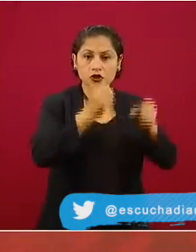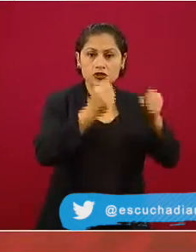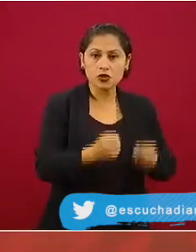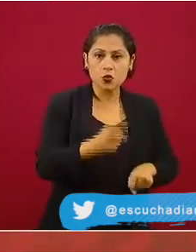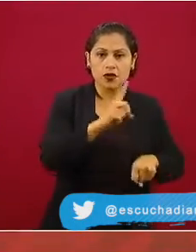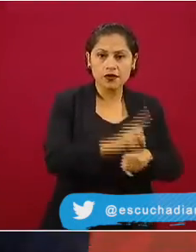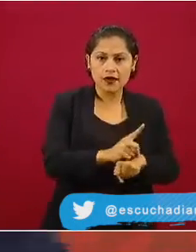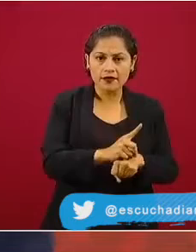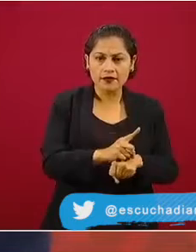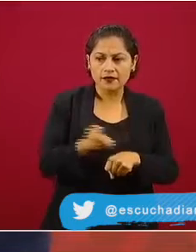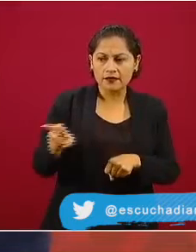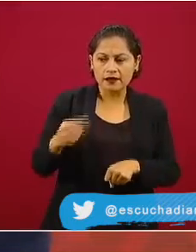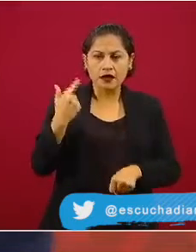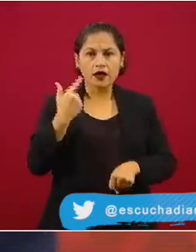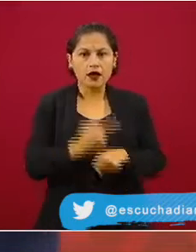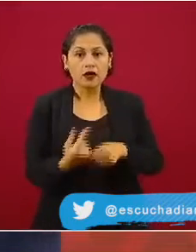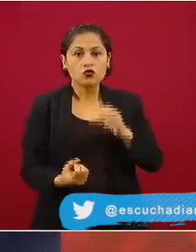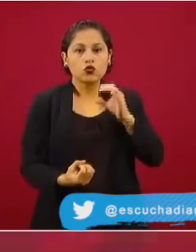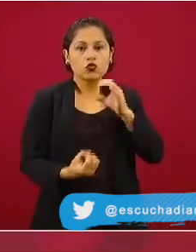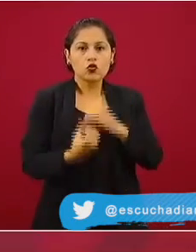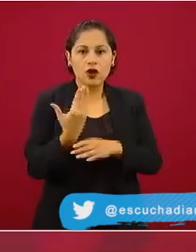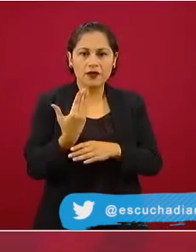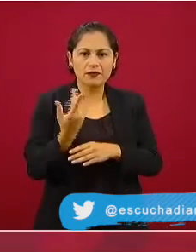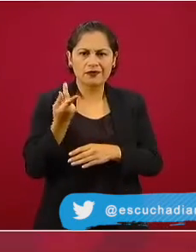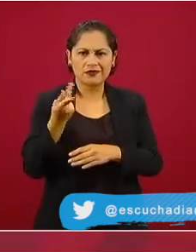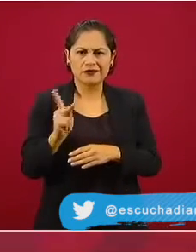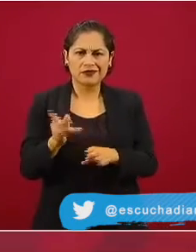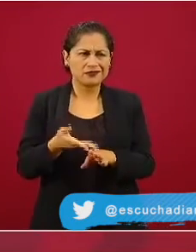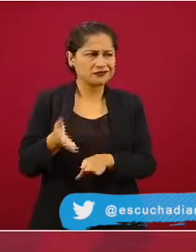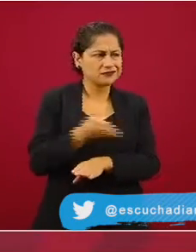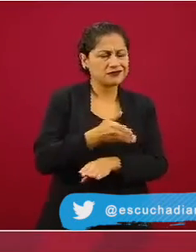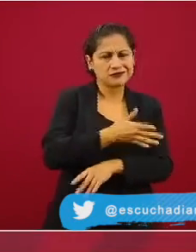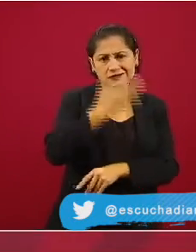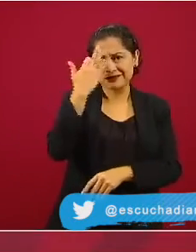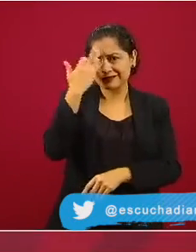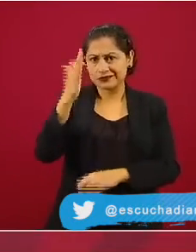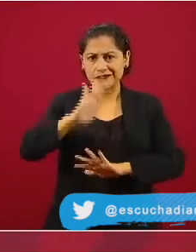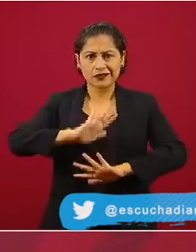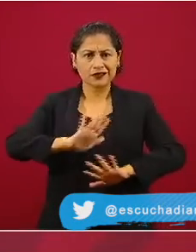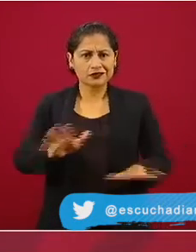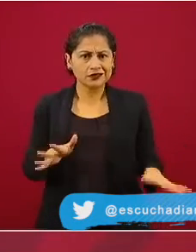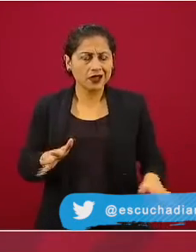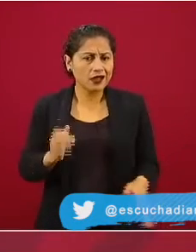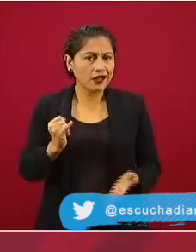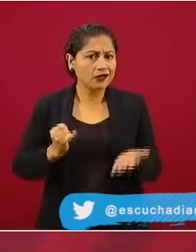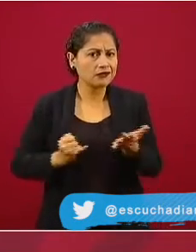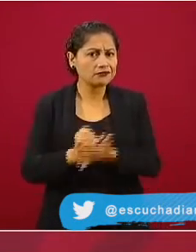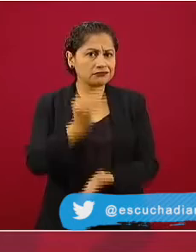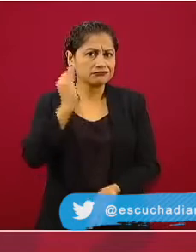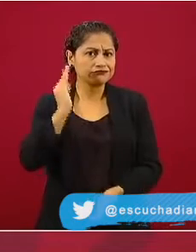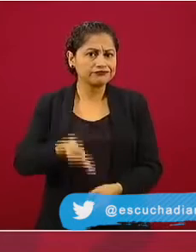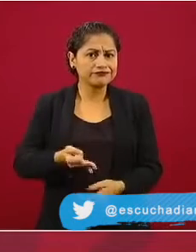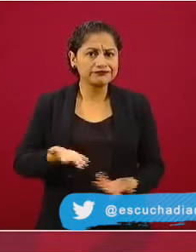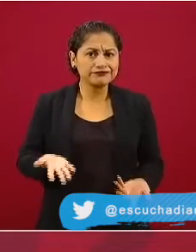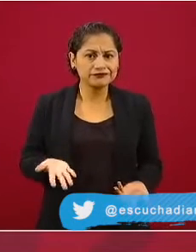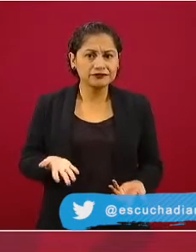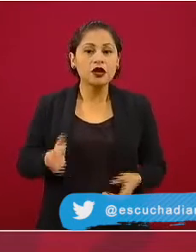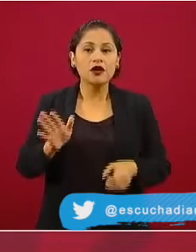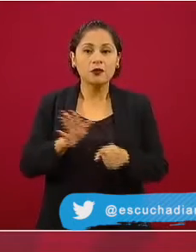ya se resolvió. Por eso hablo de falta de información.